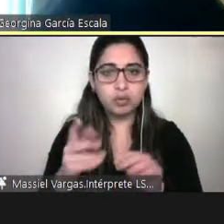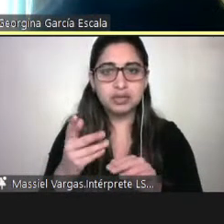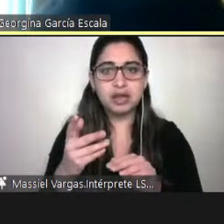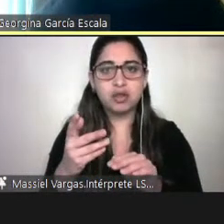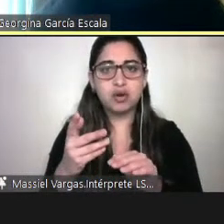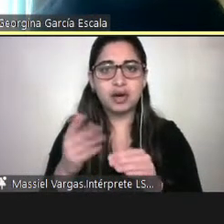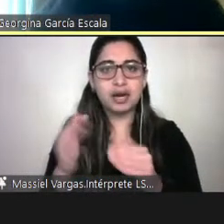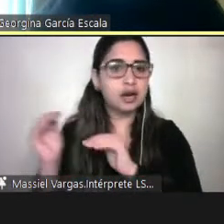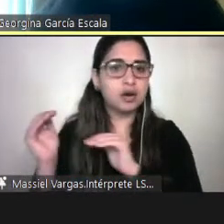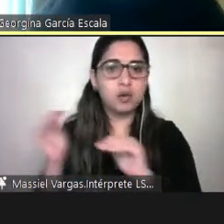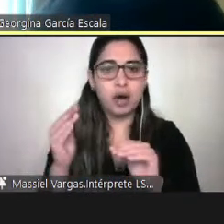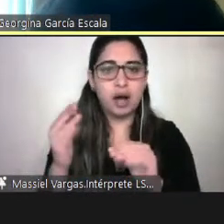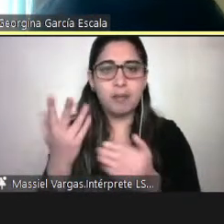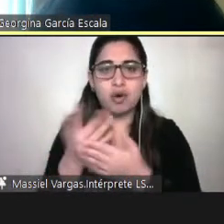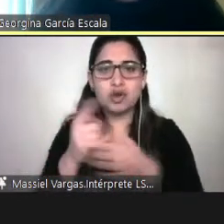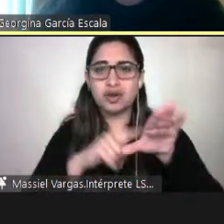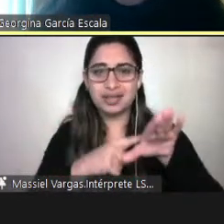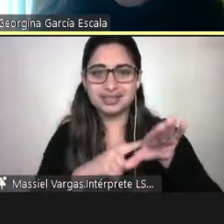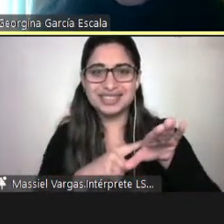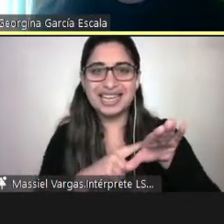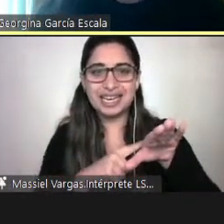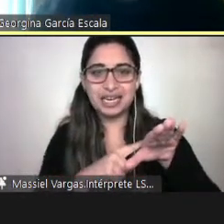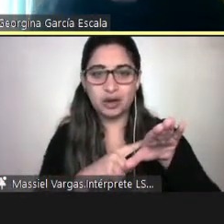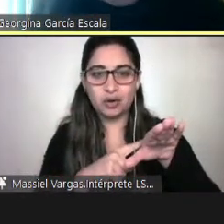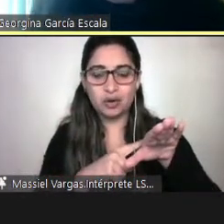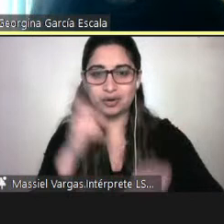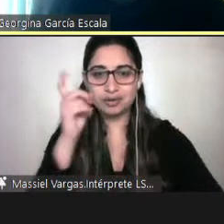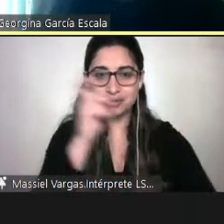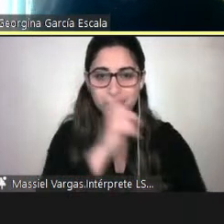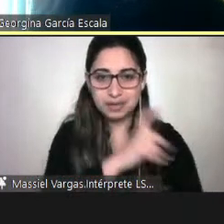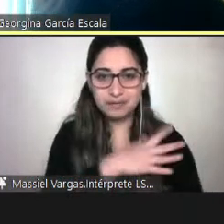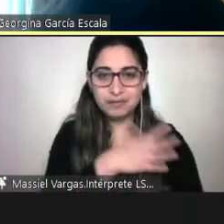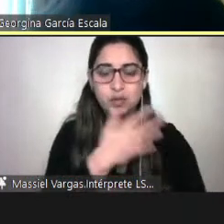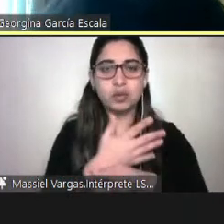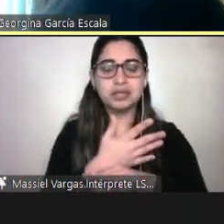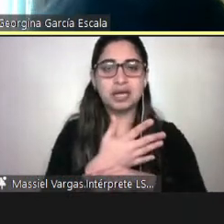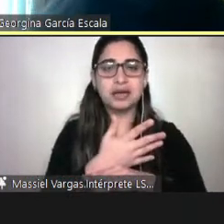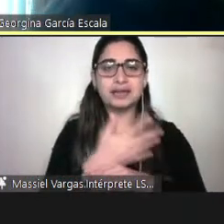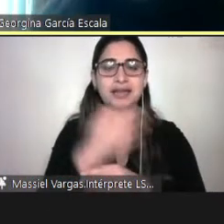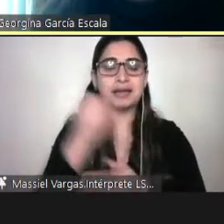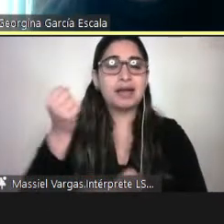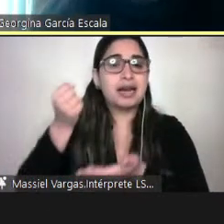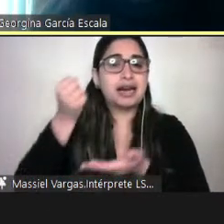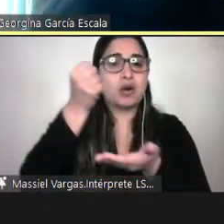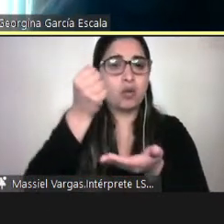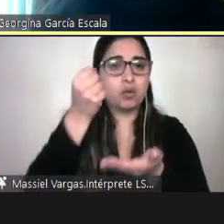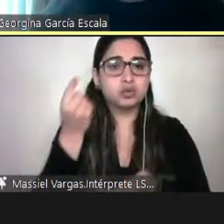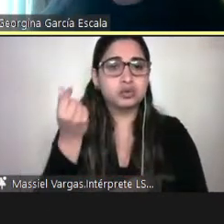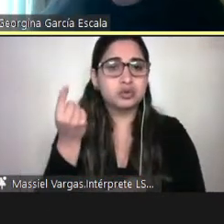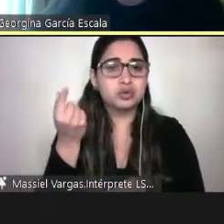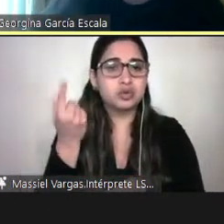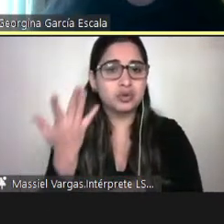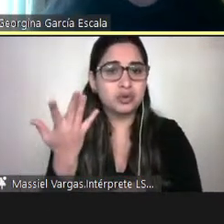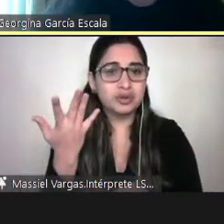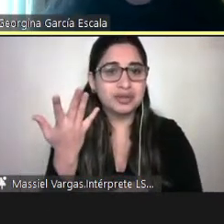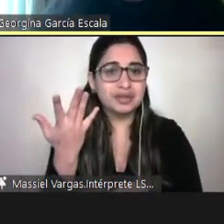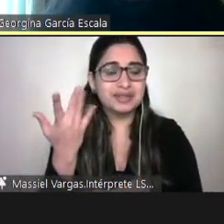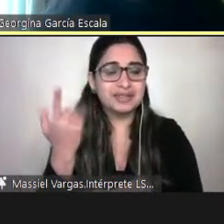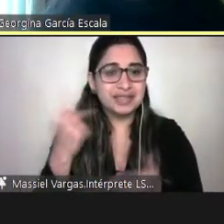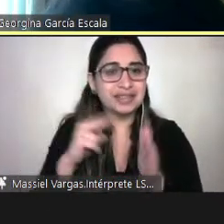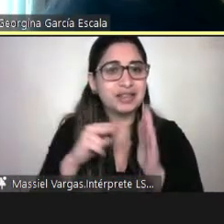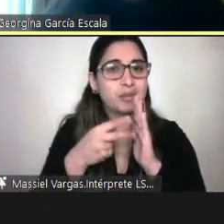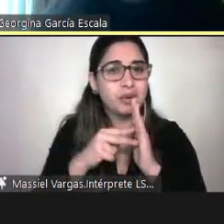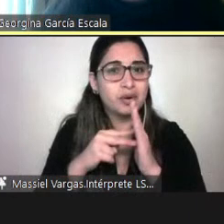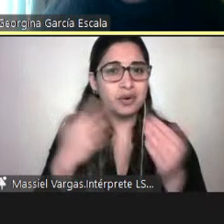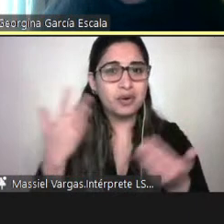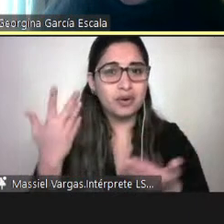los apoyos tiflotécnicos, etc. Además, los recursos se han visto afectados por la emergencia sanitaria en